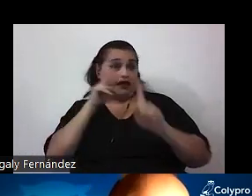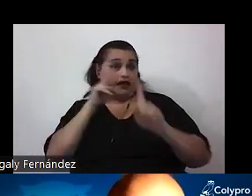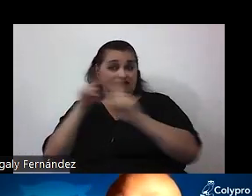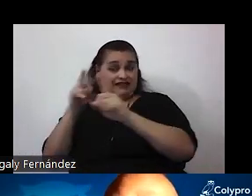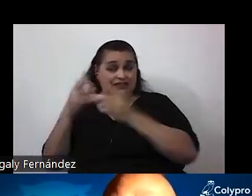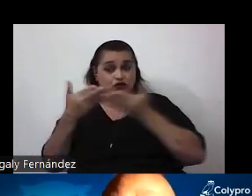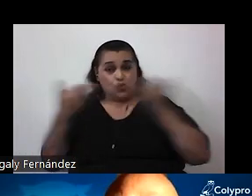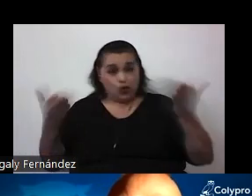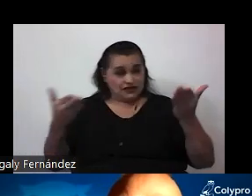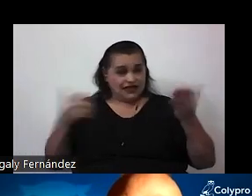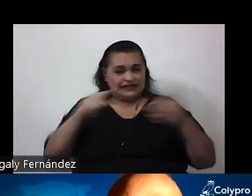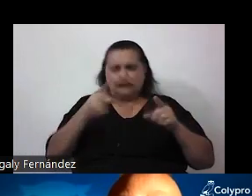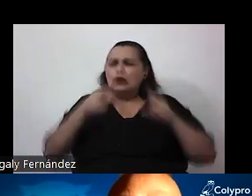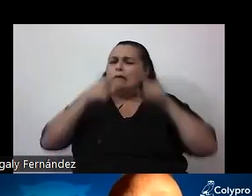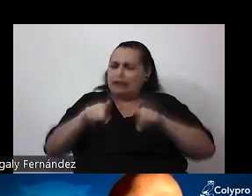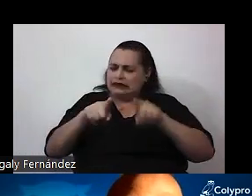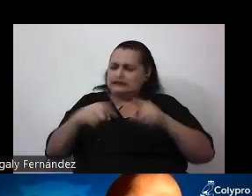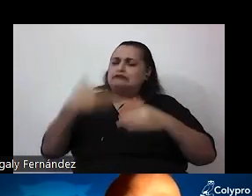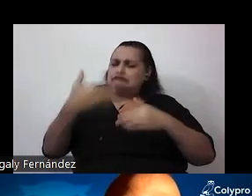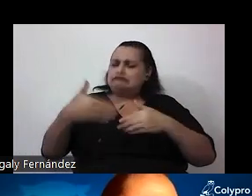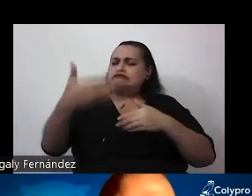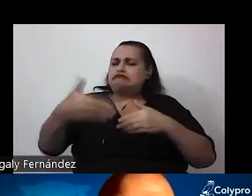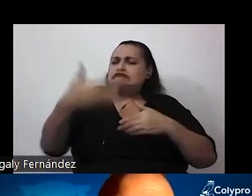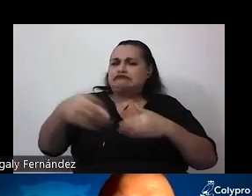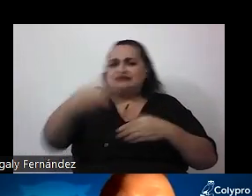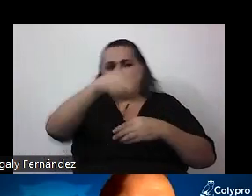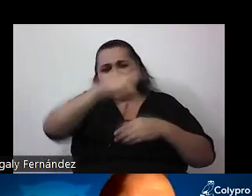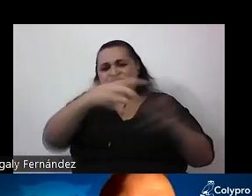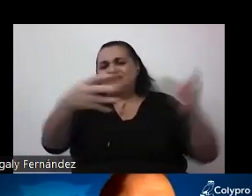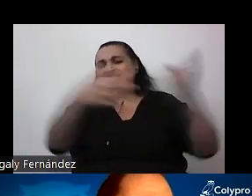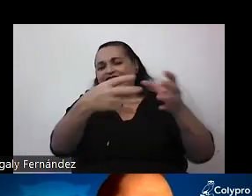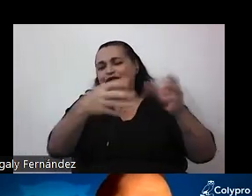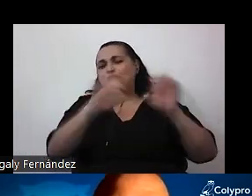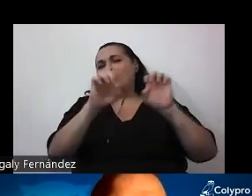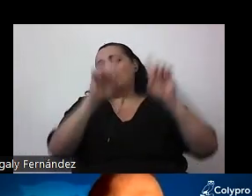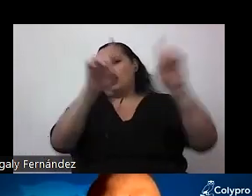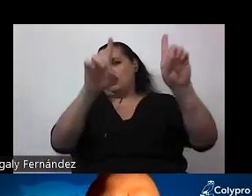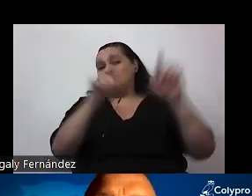sea tan frecuente entre educadores y entre educadoras porque a mí me parece altamente peligroso